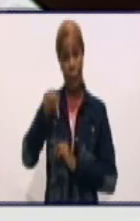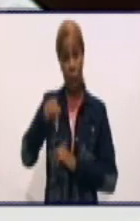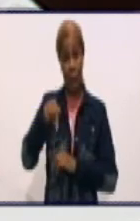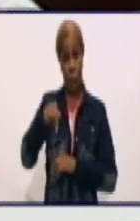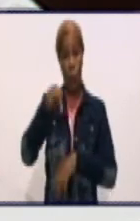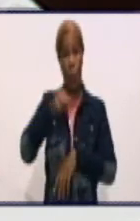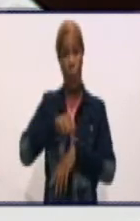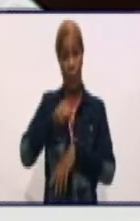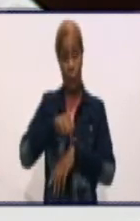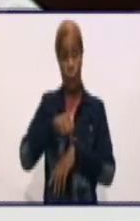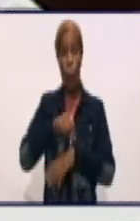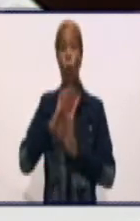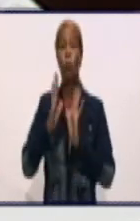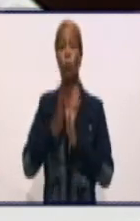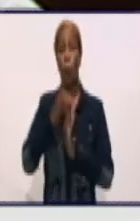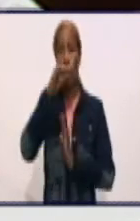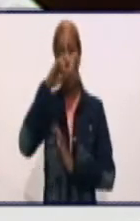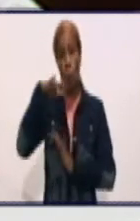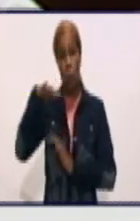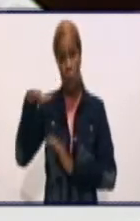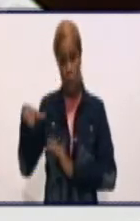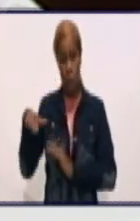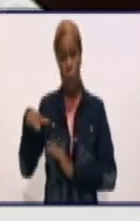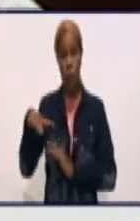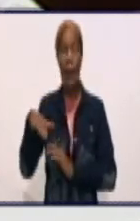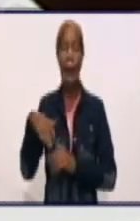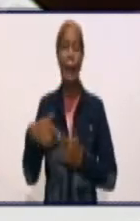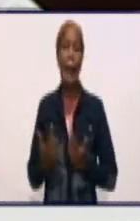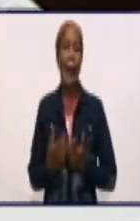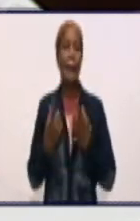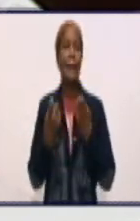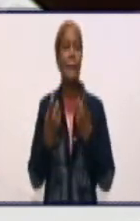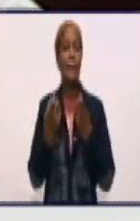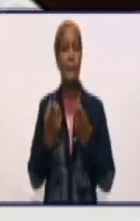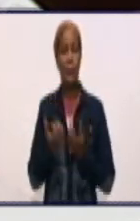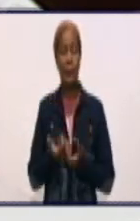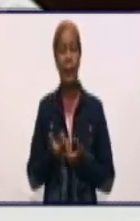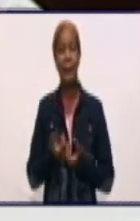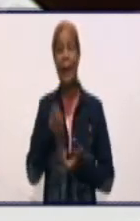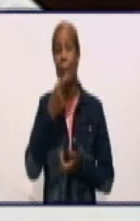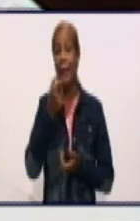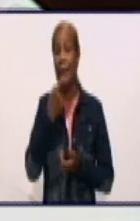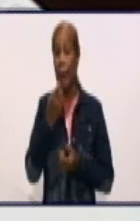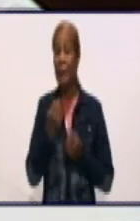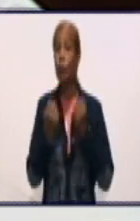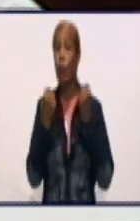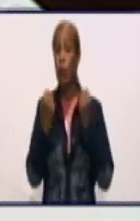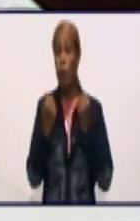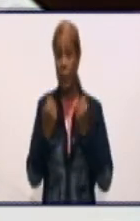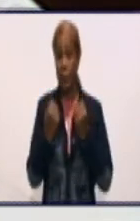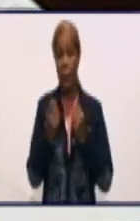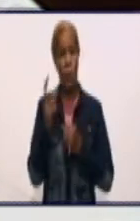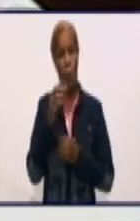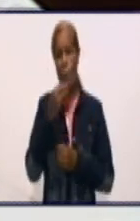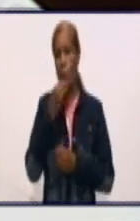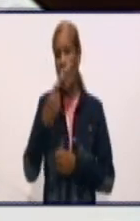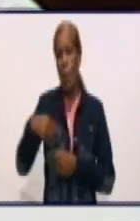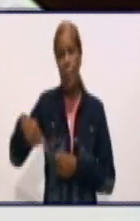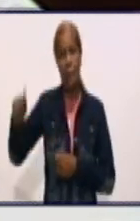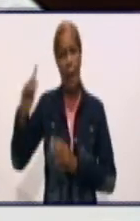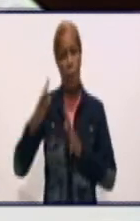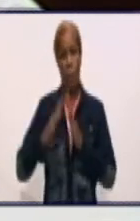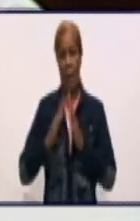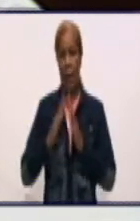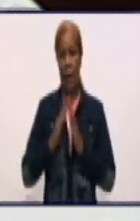podemos tratar a los pacientes y mandarlos para su casa si requiere tratamiento. En el hospital nosotros